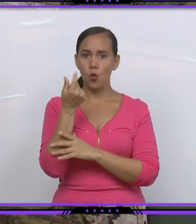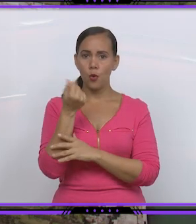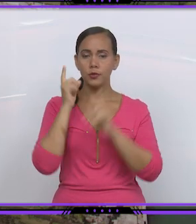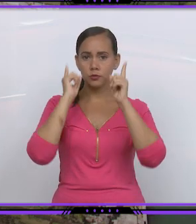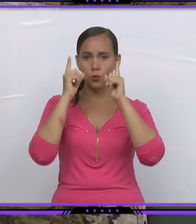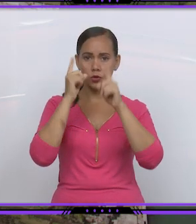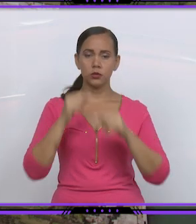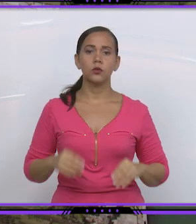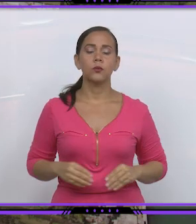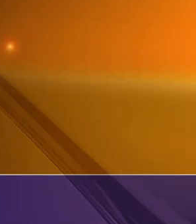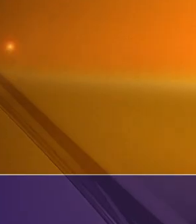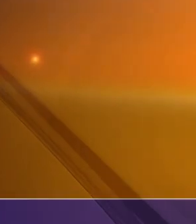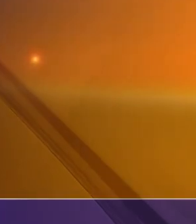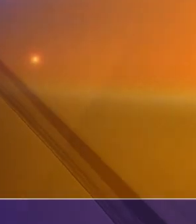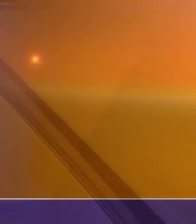políticos y sociales.